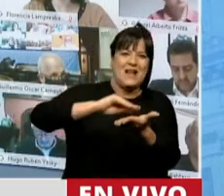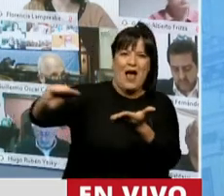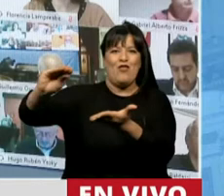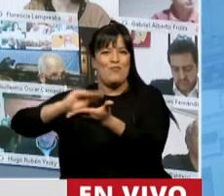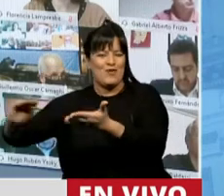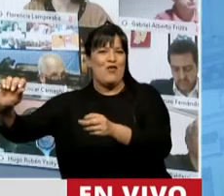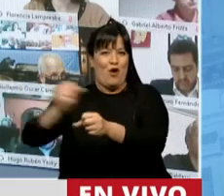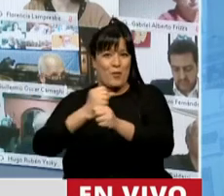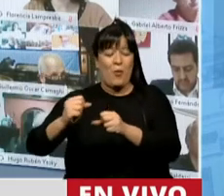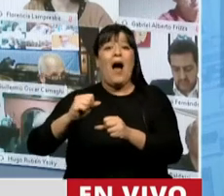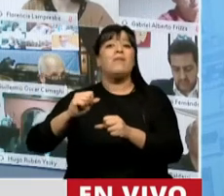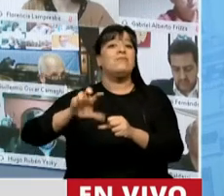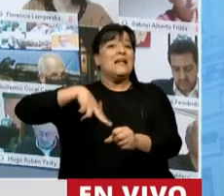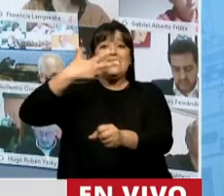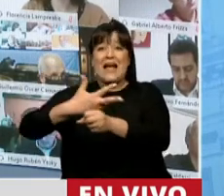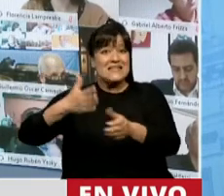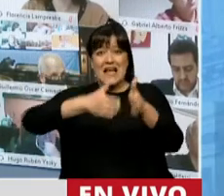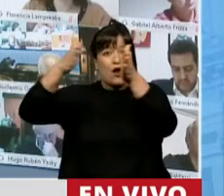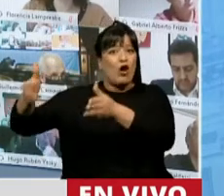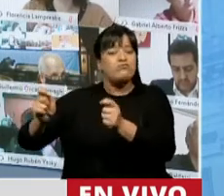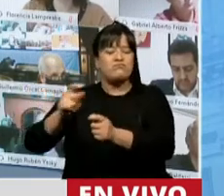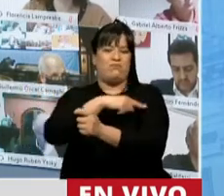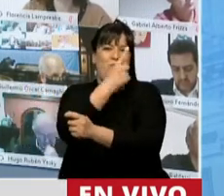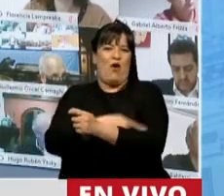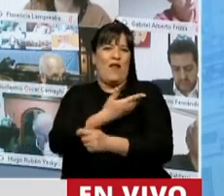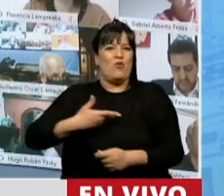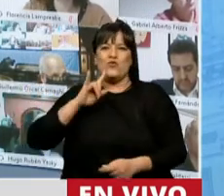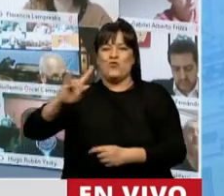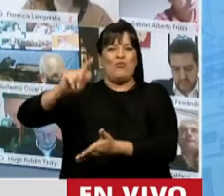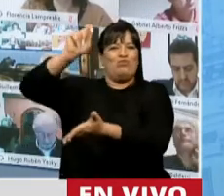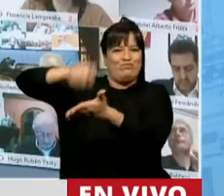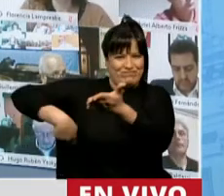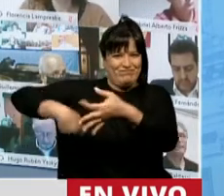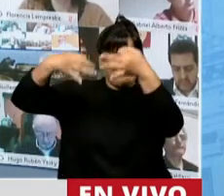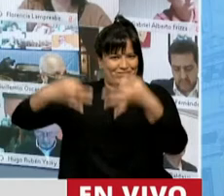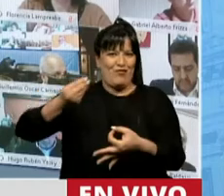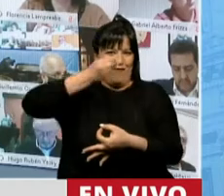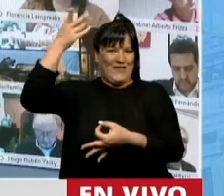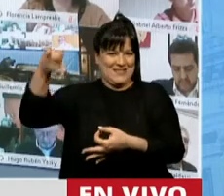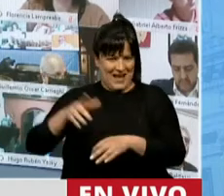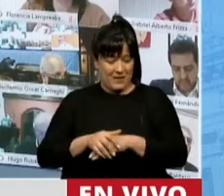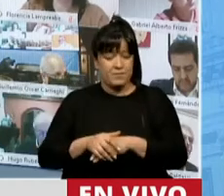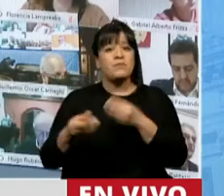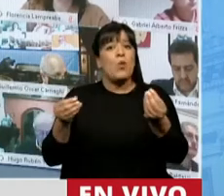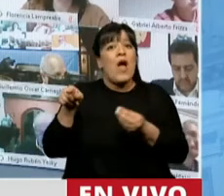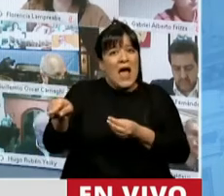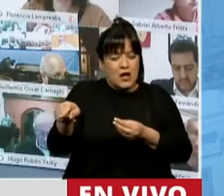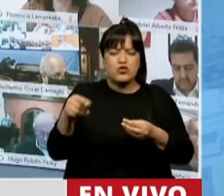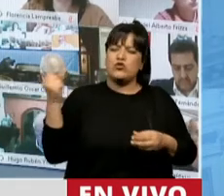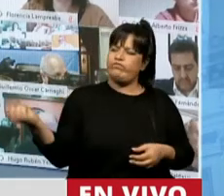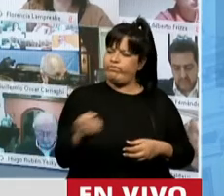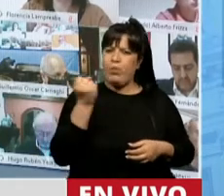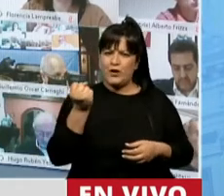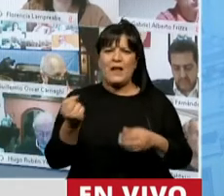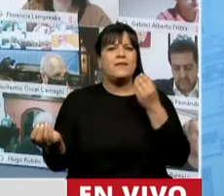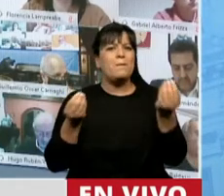Ejecutivo, depositar el instrumento de ratificación de este acuerdo. Y eso está muy bien, porque habla de la